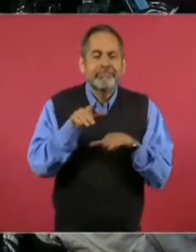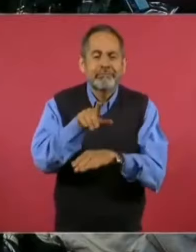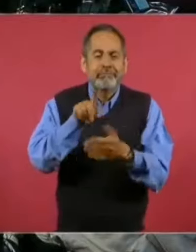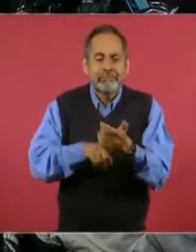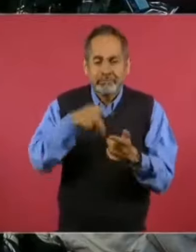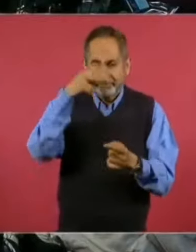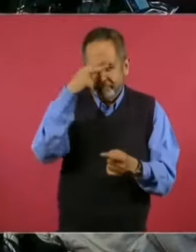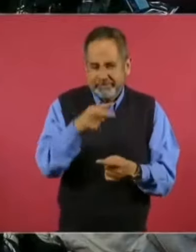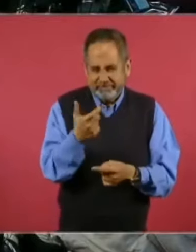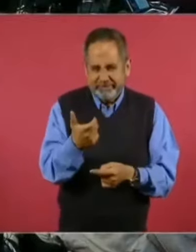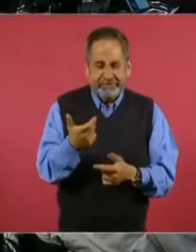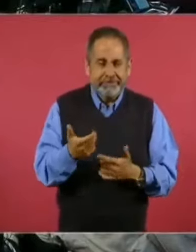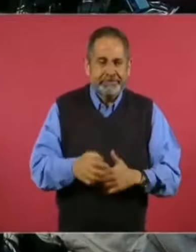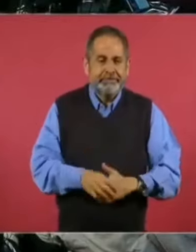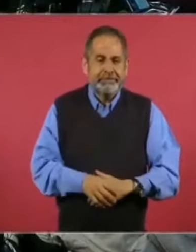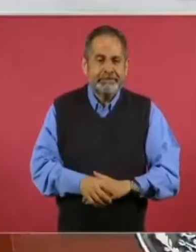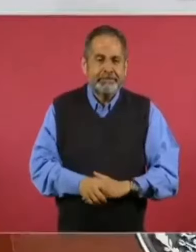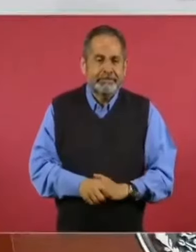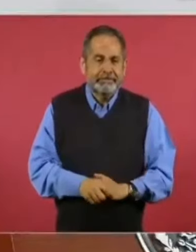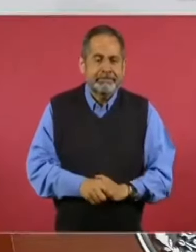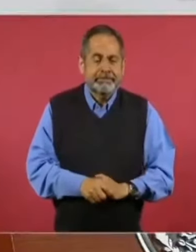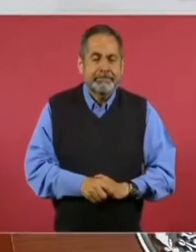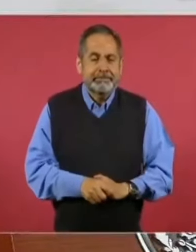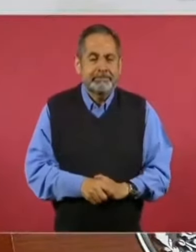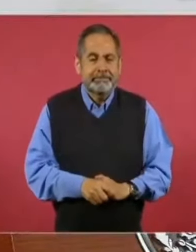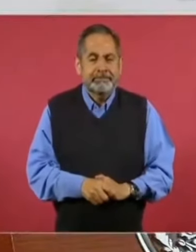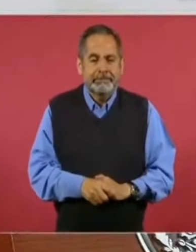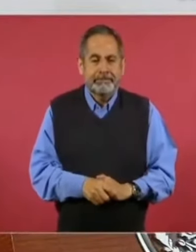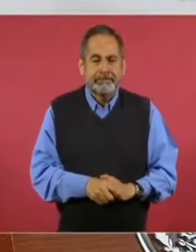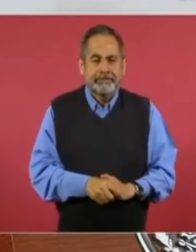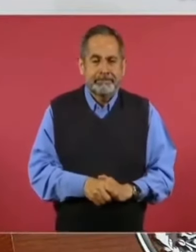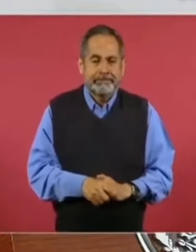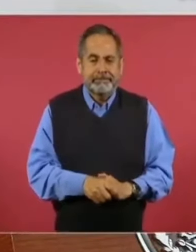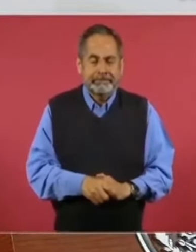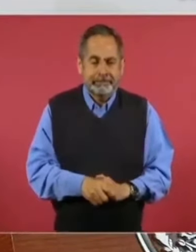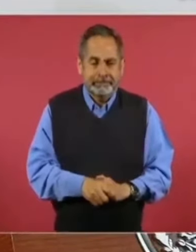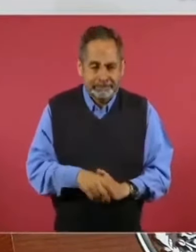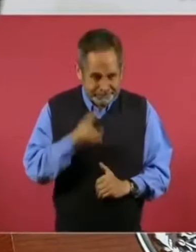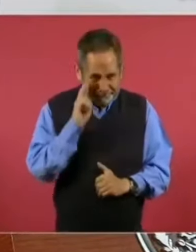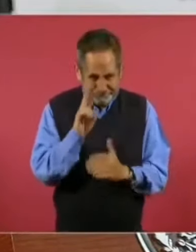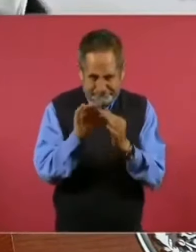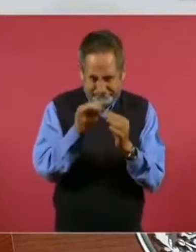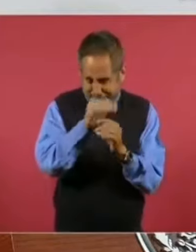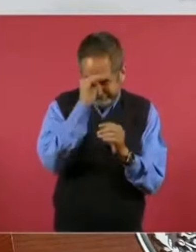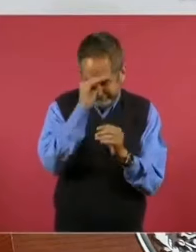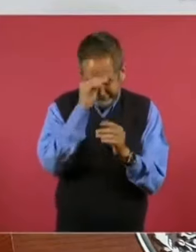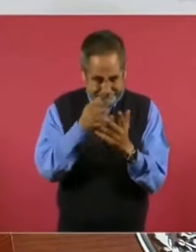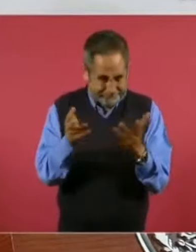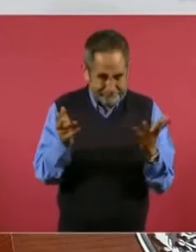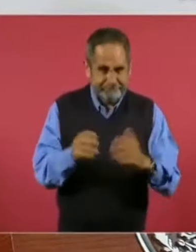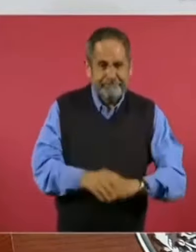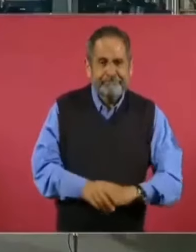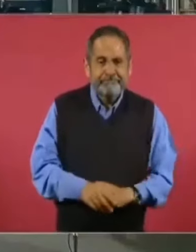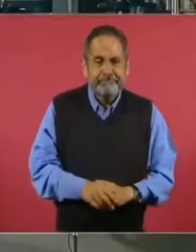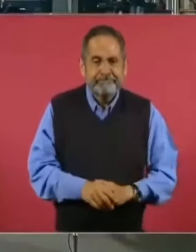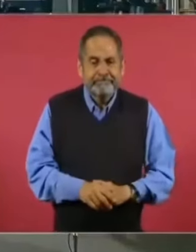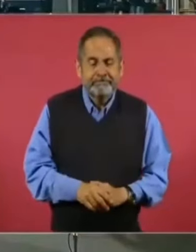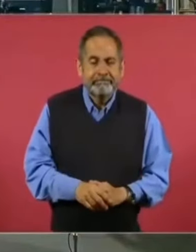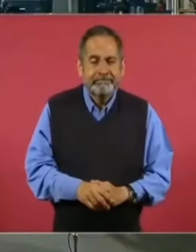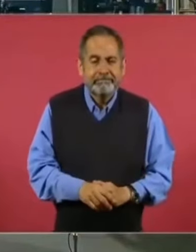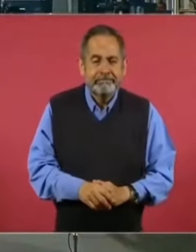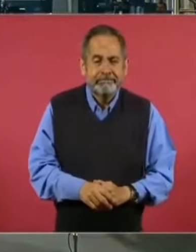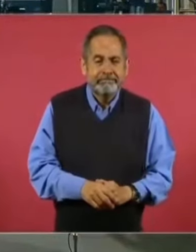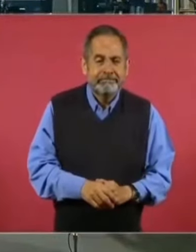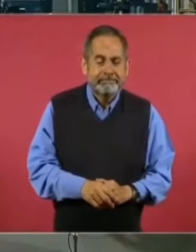para que vean cómo. Entonces, dice,